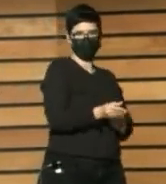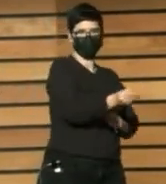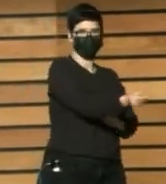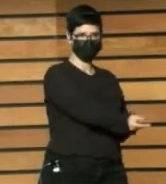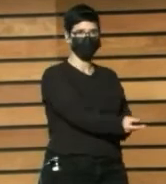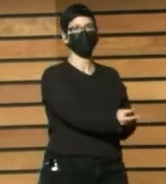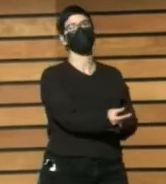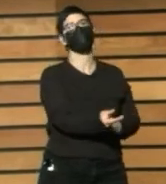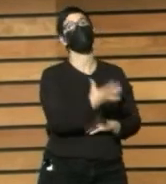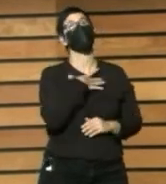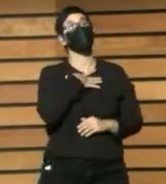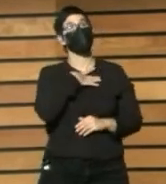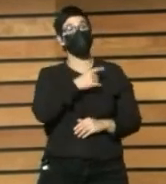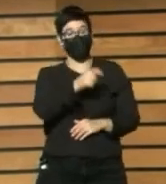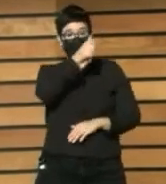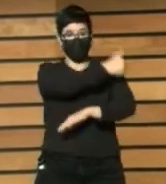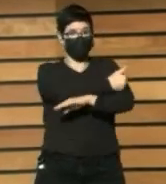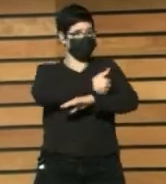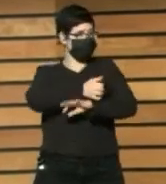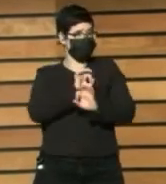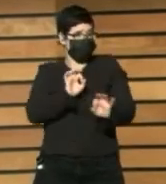Se puede ser Un ciudadano